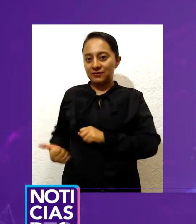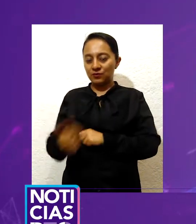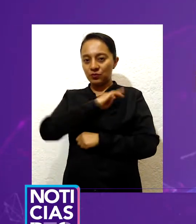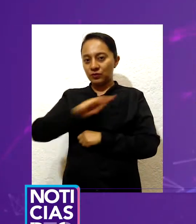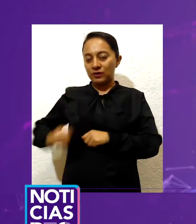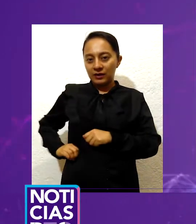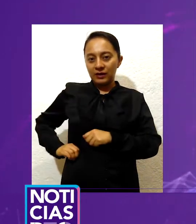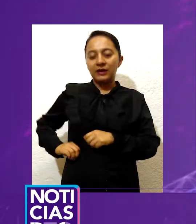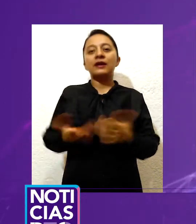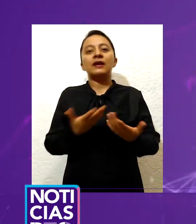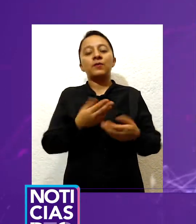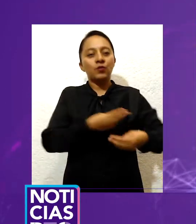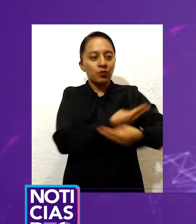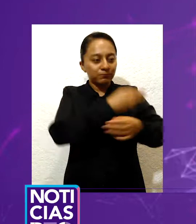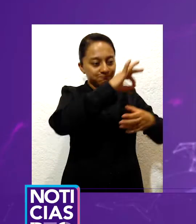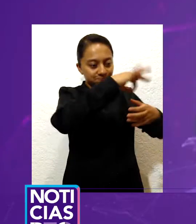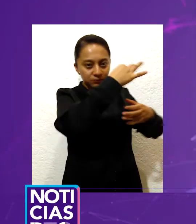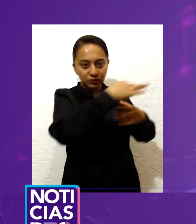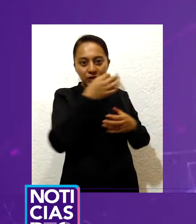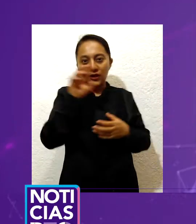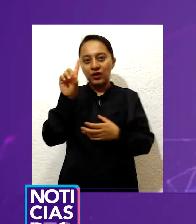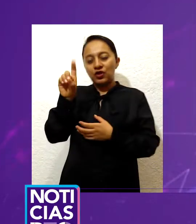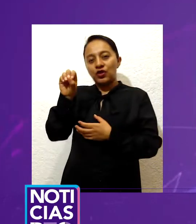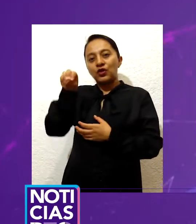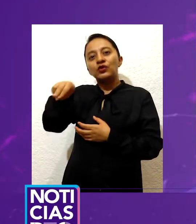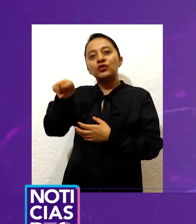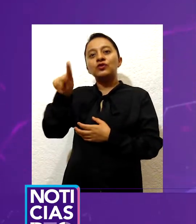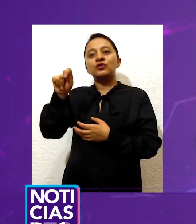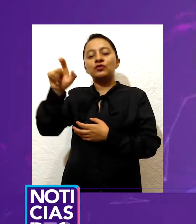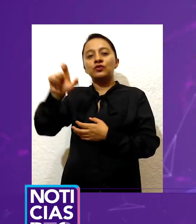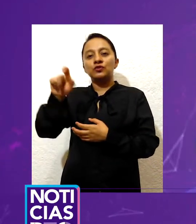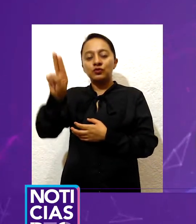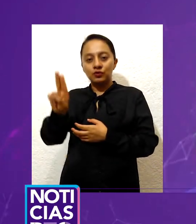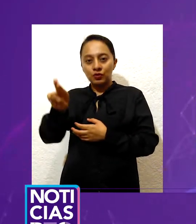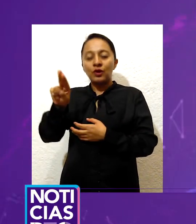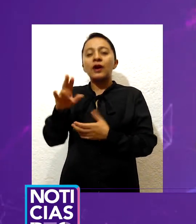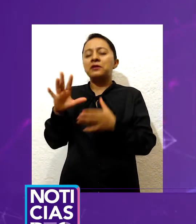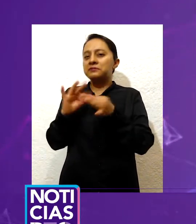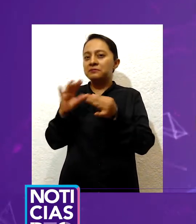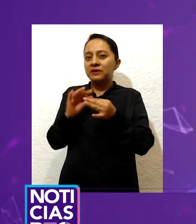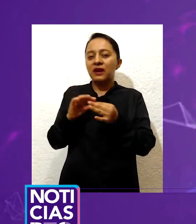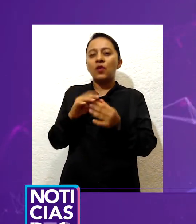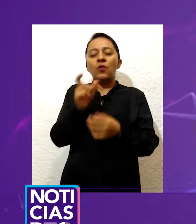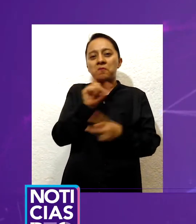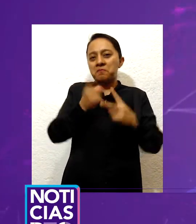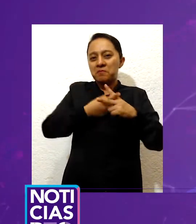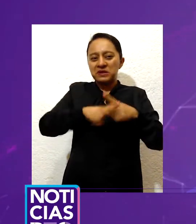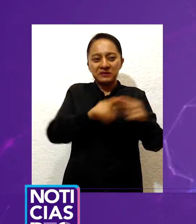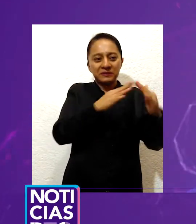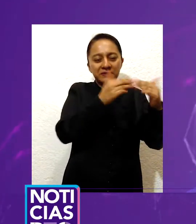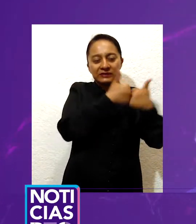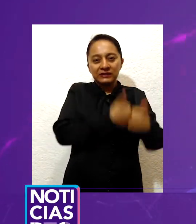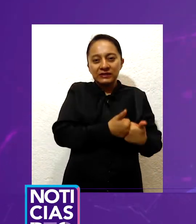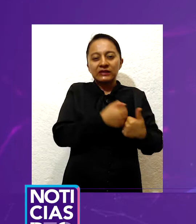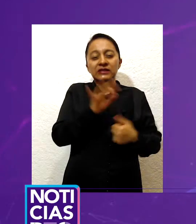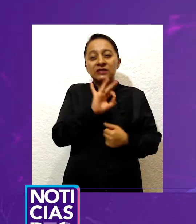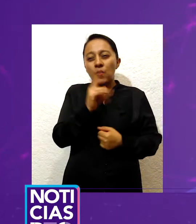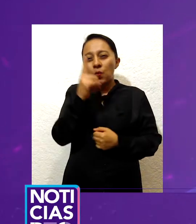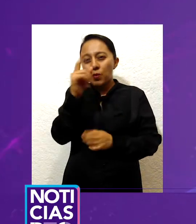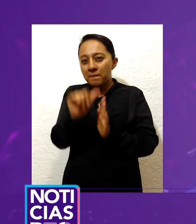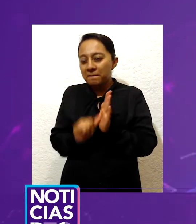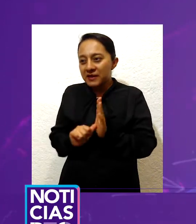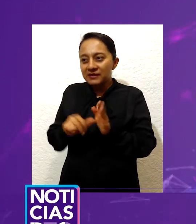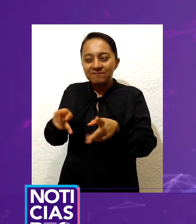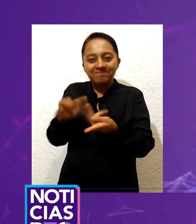al inicio de la declaración de la cuarentena vieron la posibilidad de aguantar un mes sin hacer ventas, pero las artesanas seguían llevando sus bordados